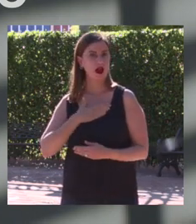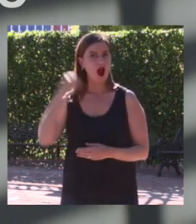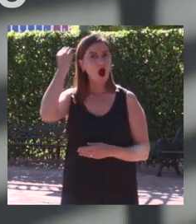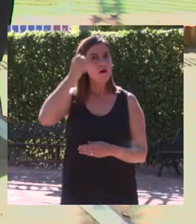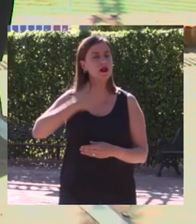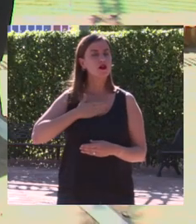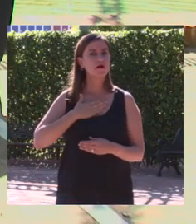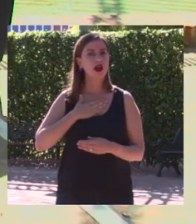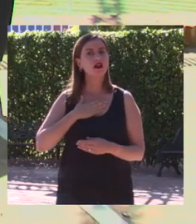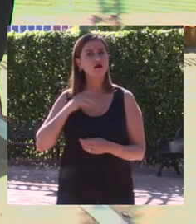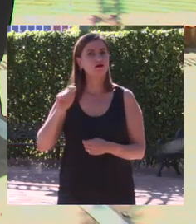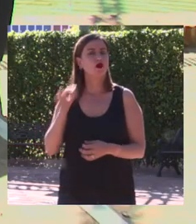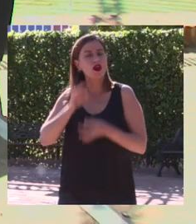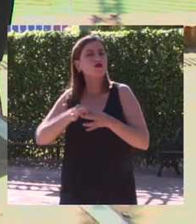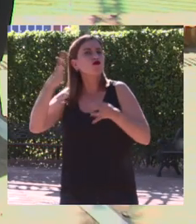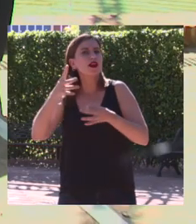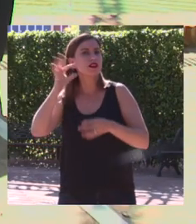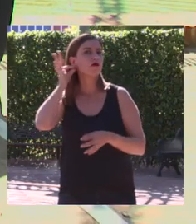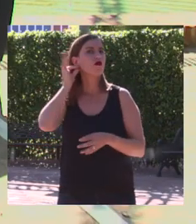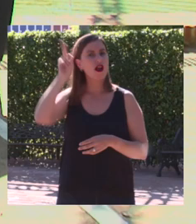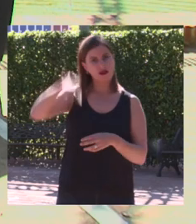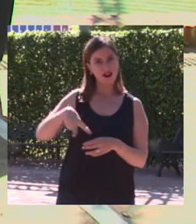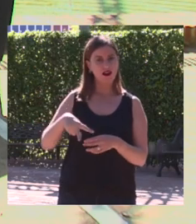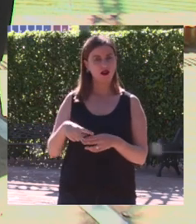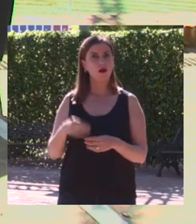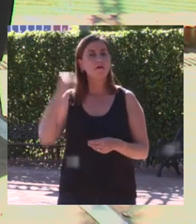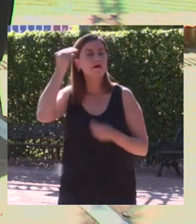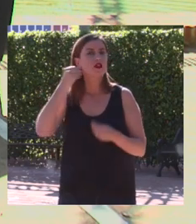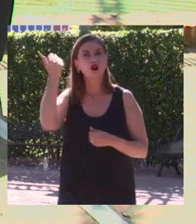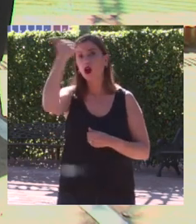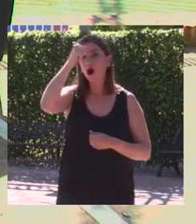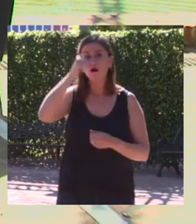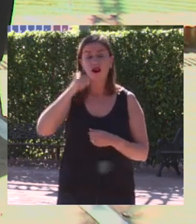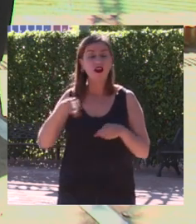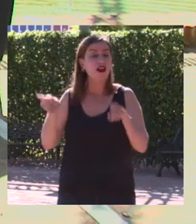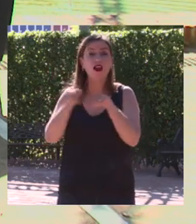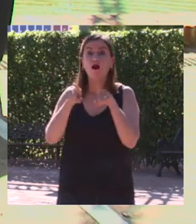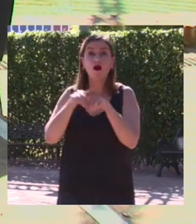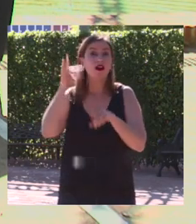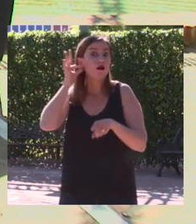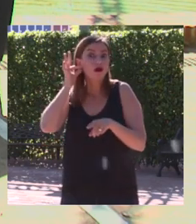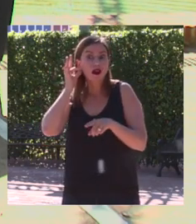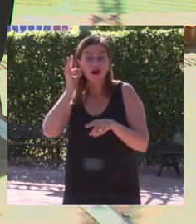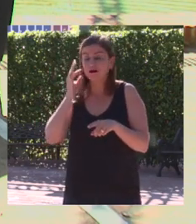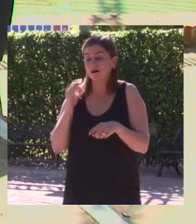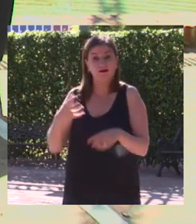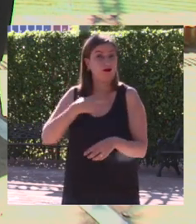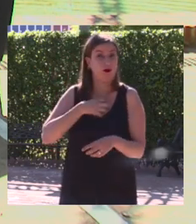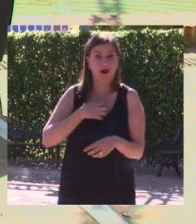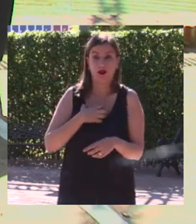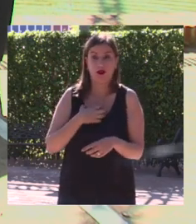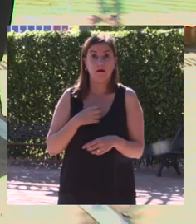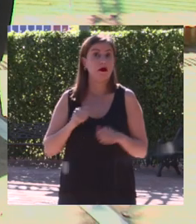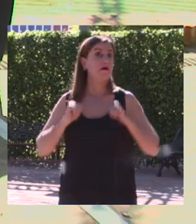opinión mi opinión es que es un privilegio yo creo que ningún hombre puede acabar siendo como nosotras para empezar